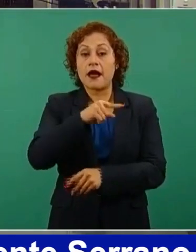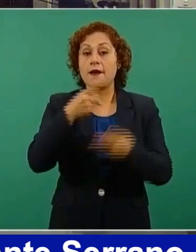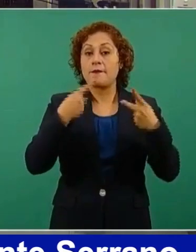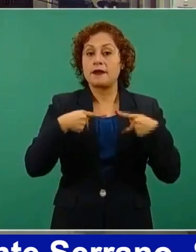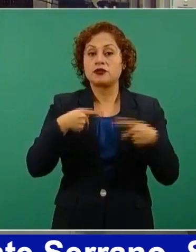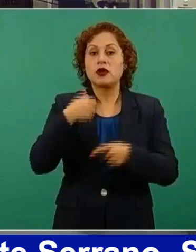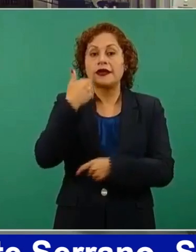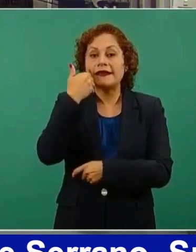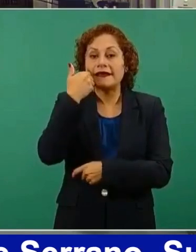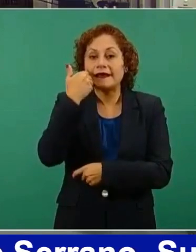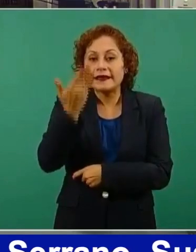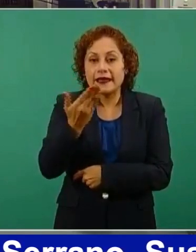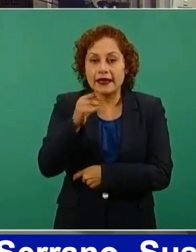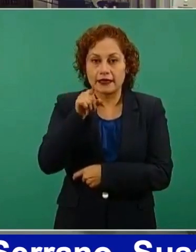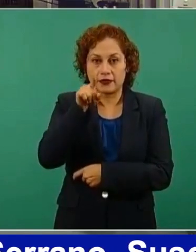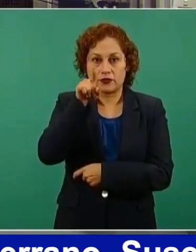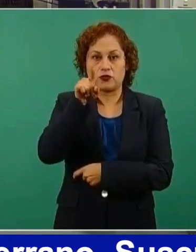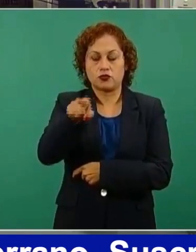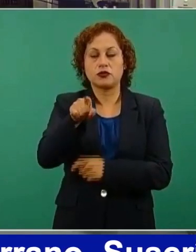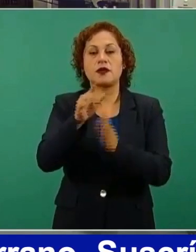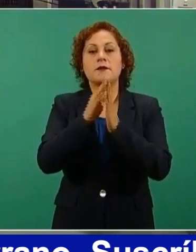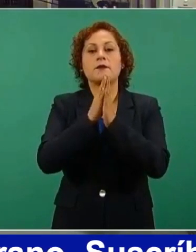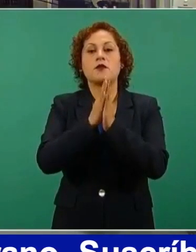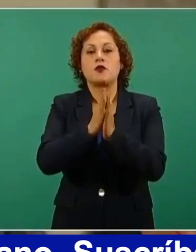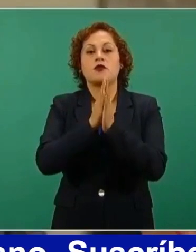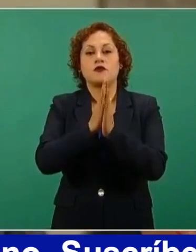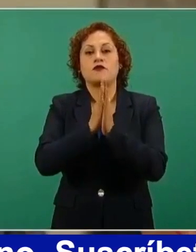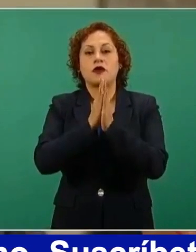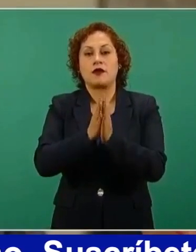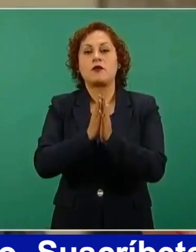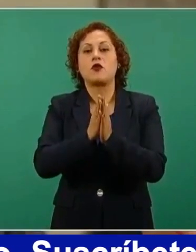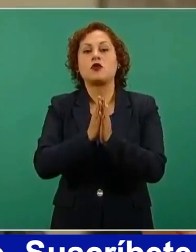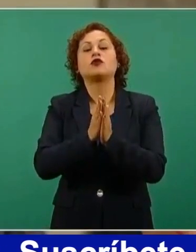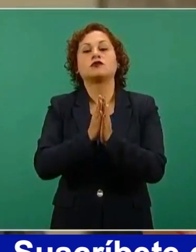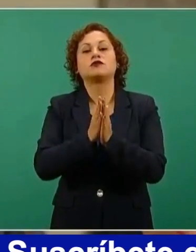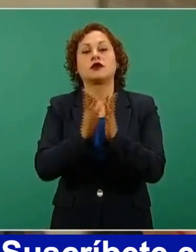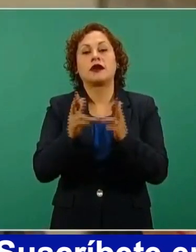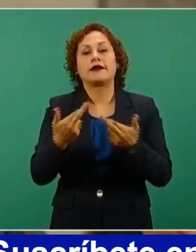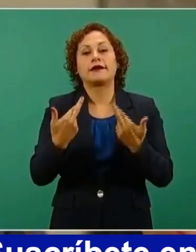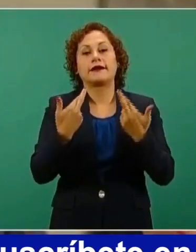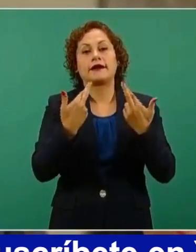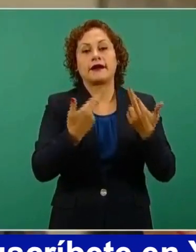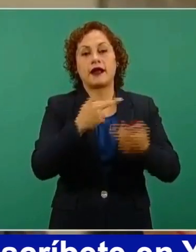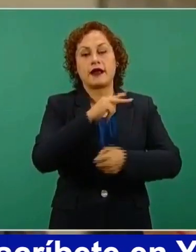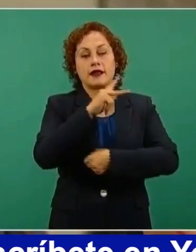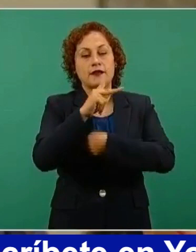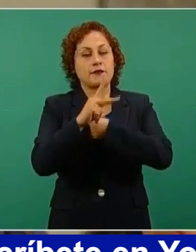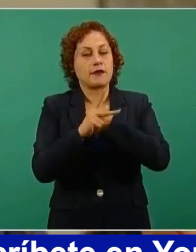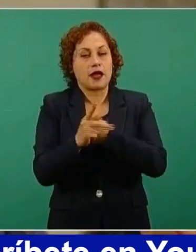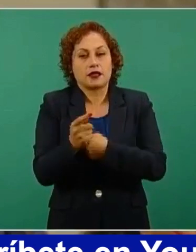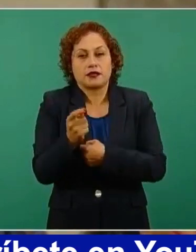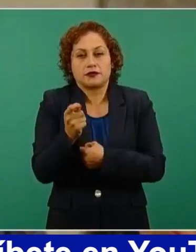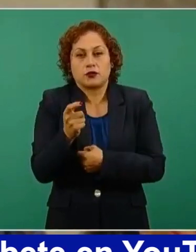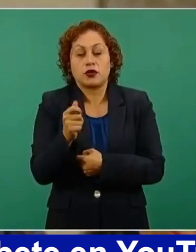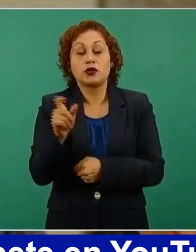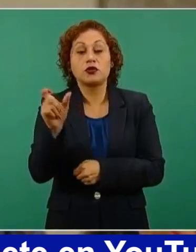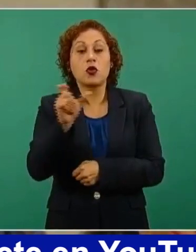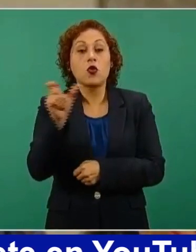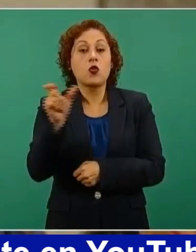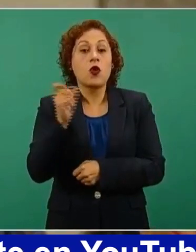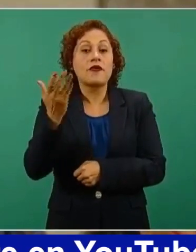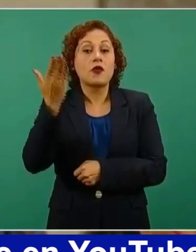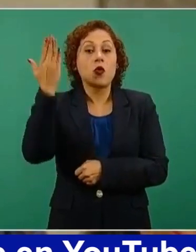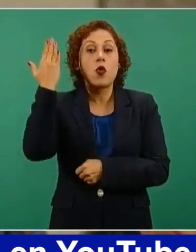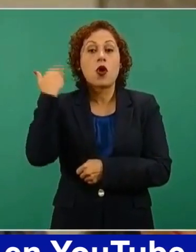piden a través de mi voz que les regale un pedacito de patria que les arrebataron cuando los expulsaron de su